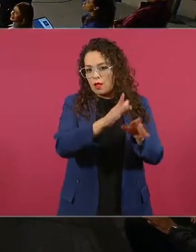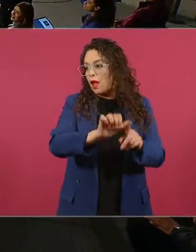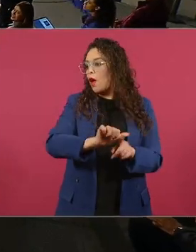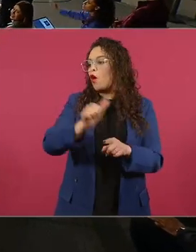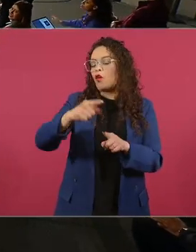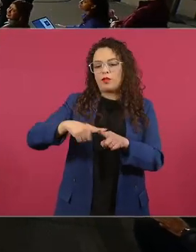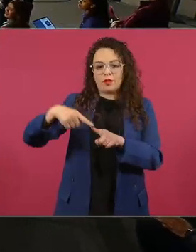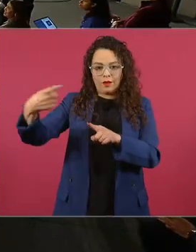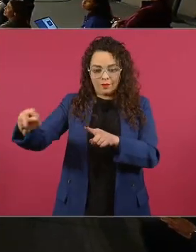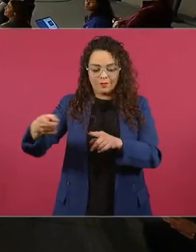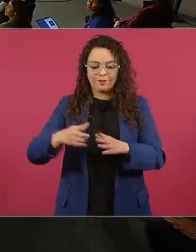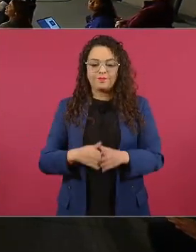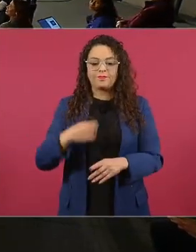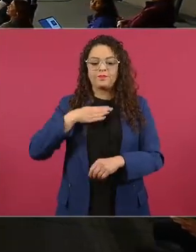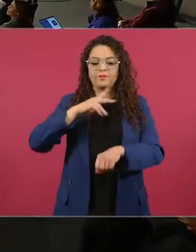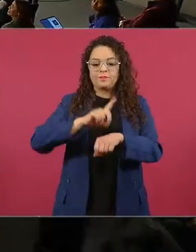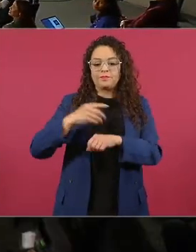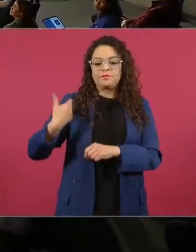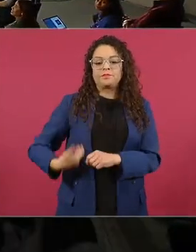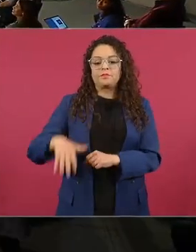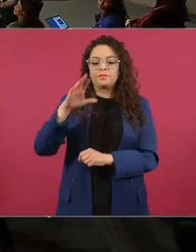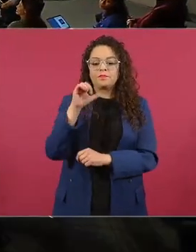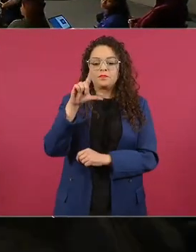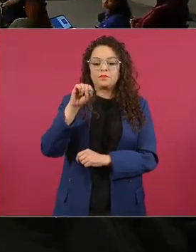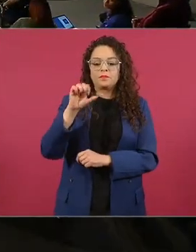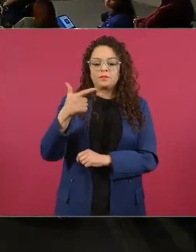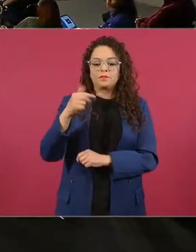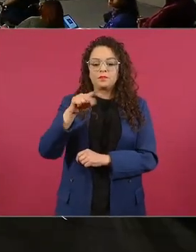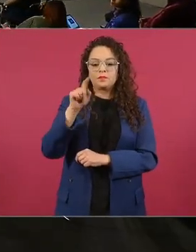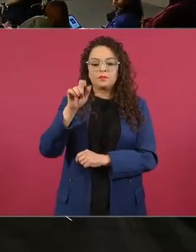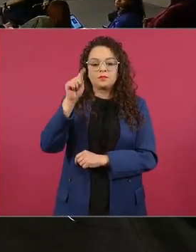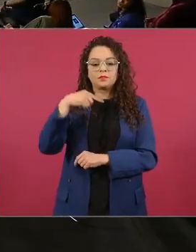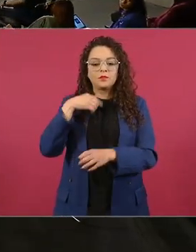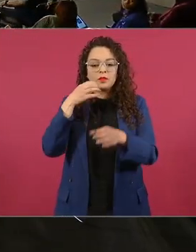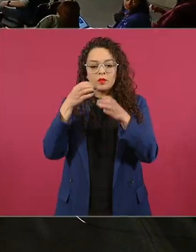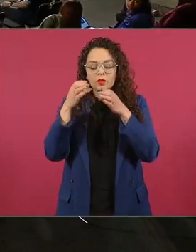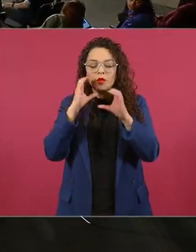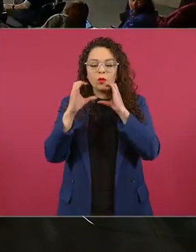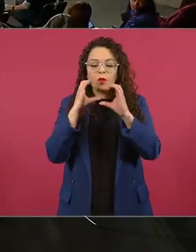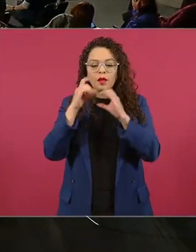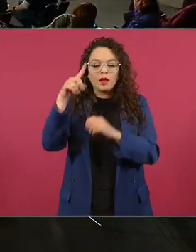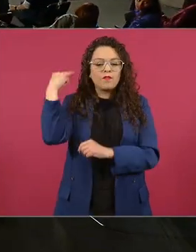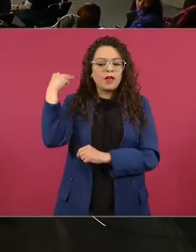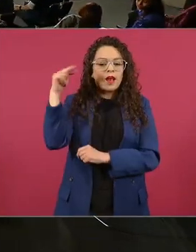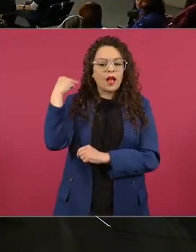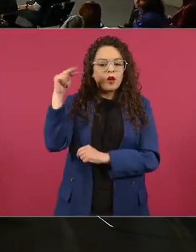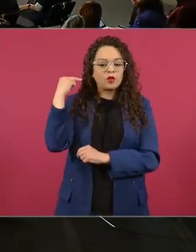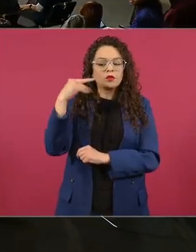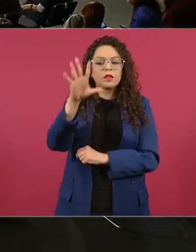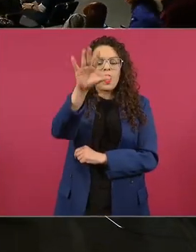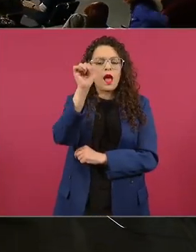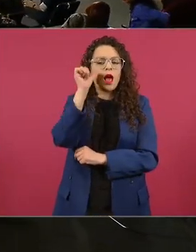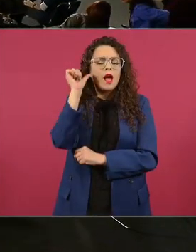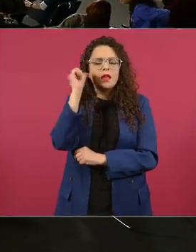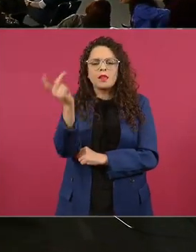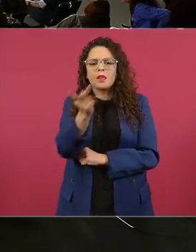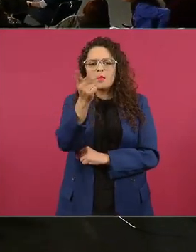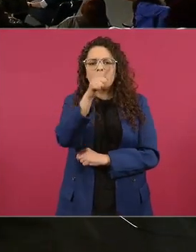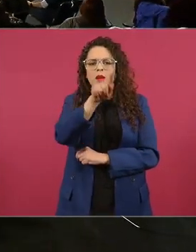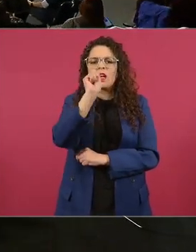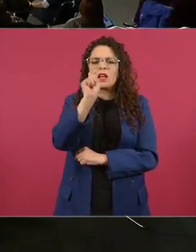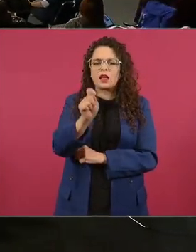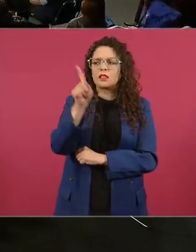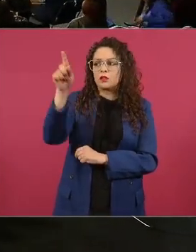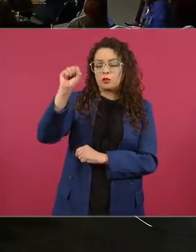qué tal presidente buen día Carlos Guzmán de Cuatro Media Telecomunicaciones Veracruz pues de inicio ayer se le tocó el tema de la Suprema Corte